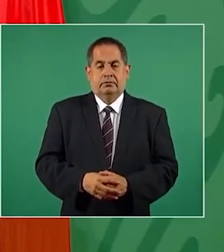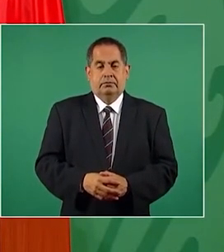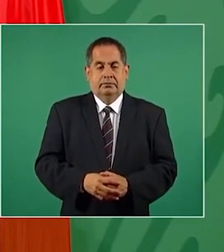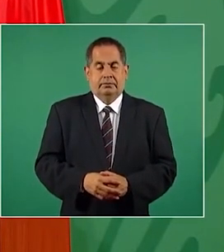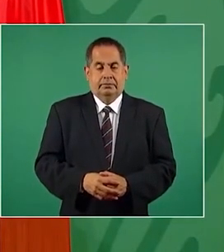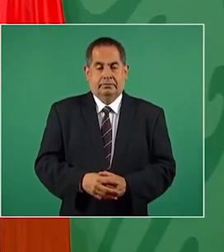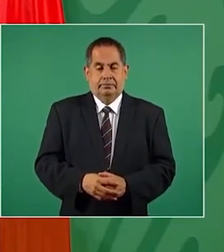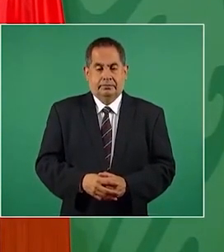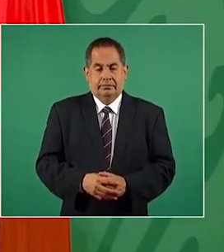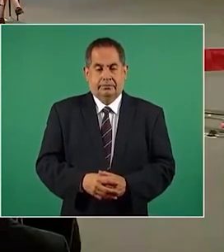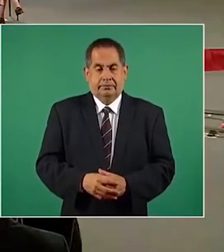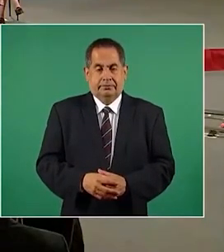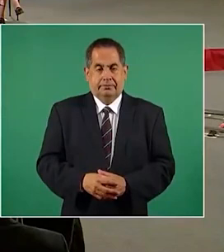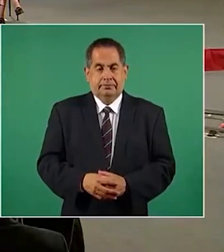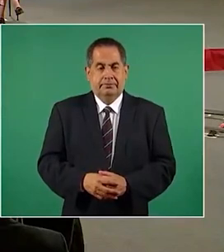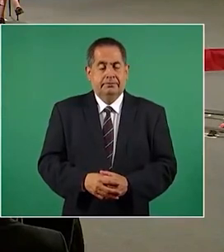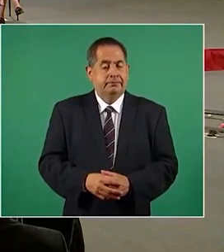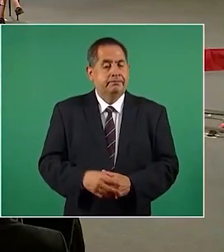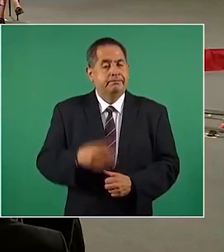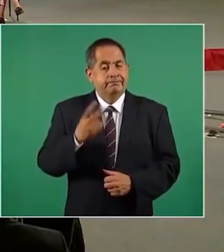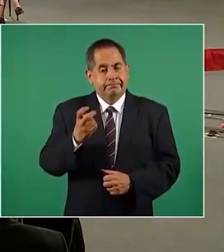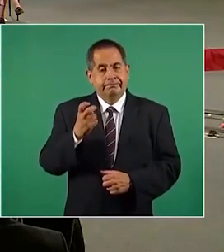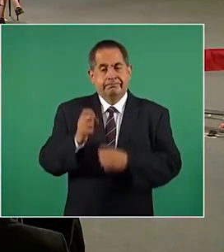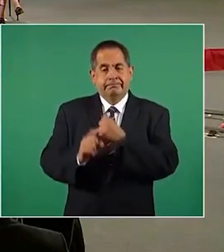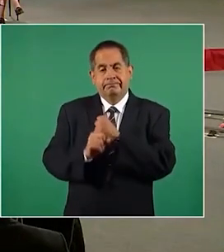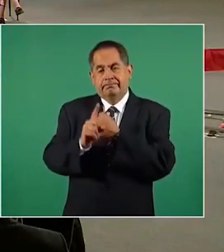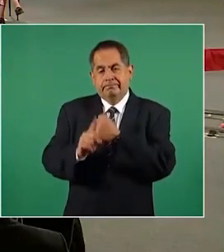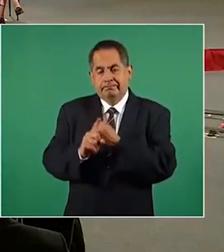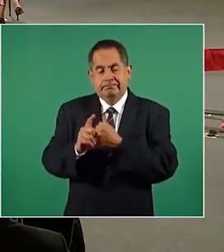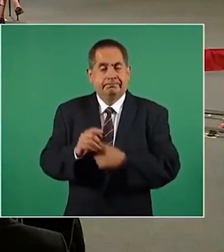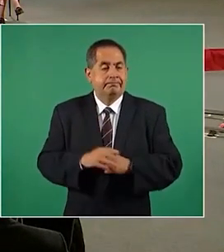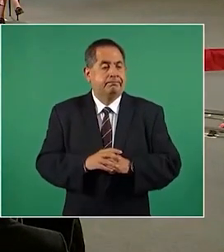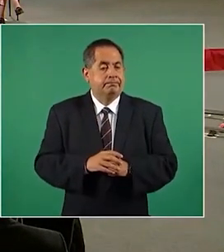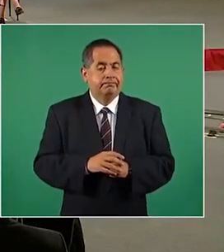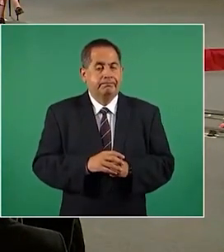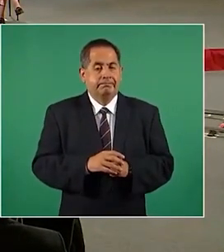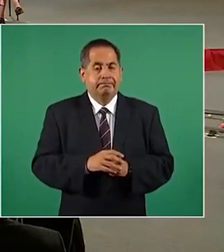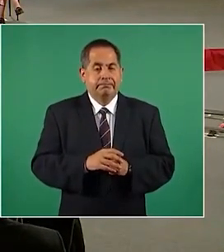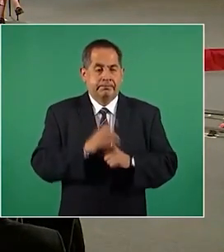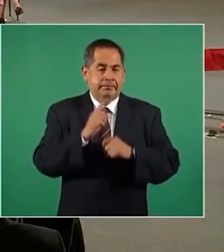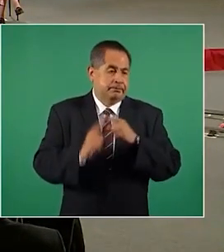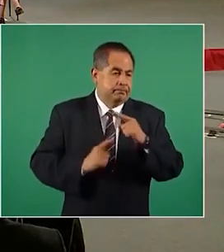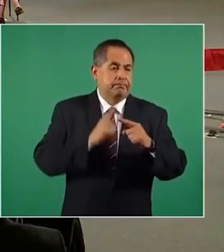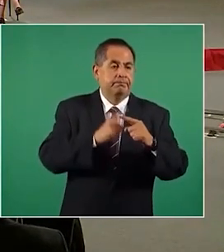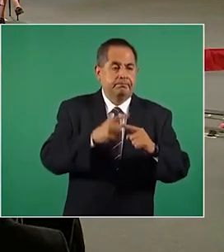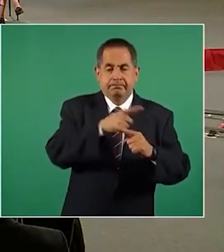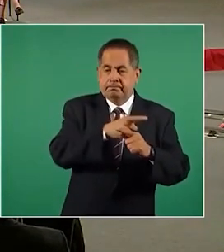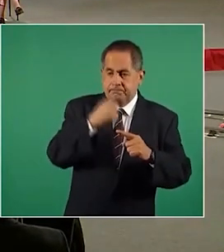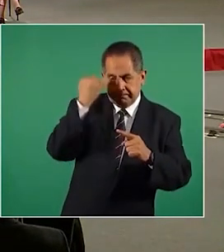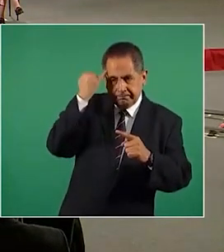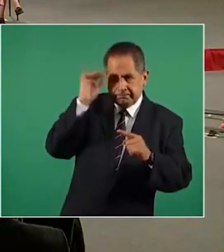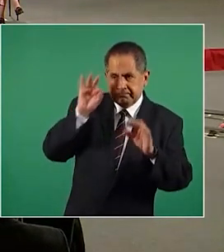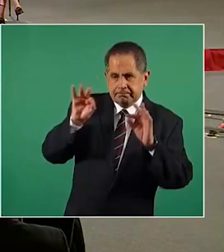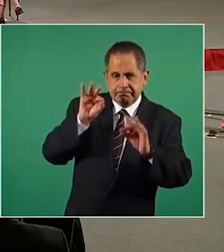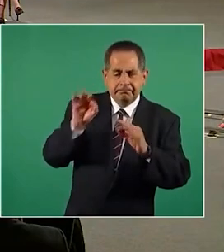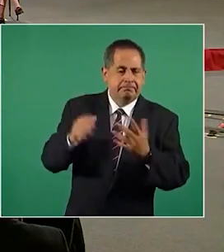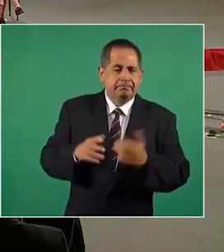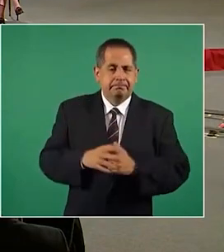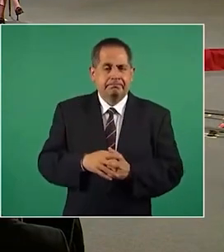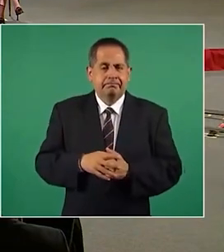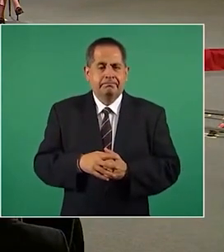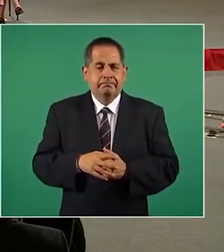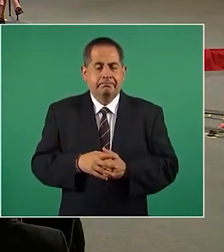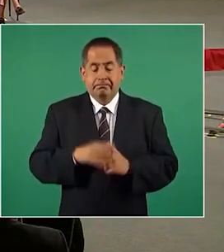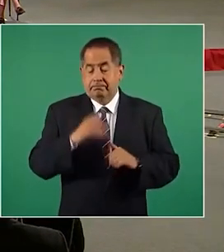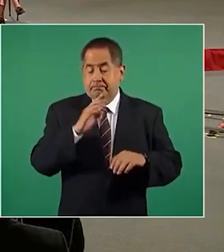pero este es el problema además de lo ideológico más que nada